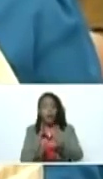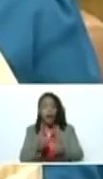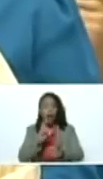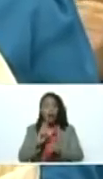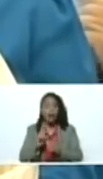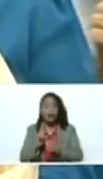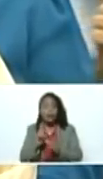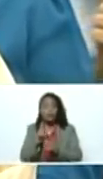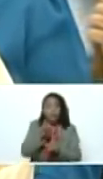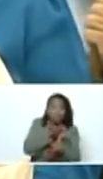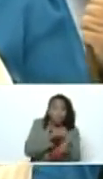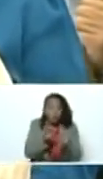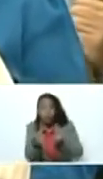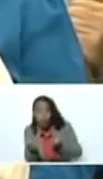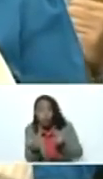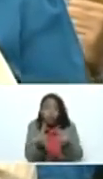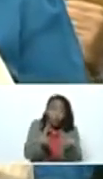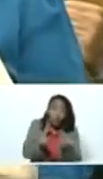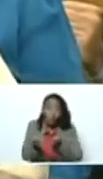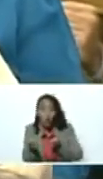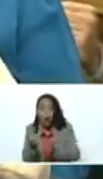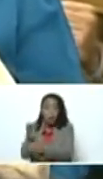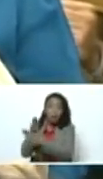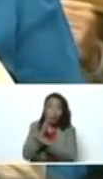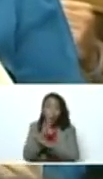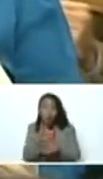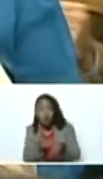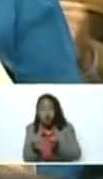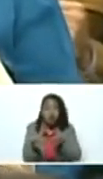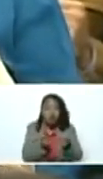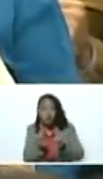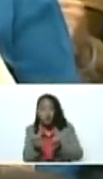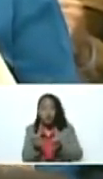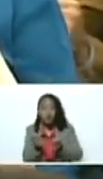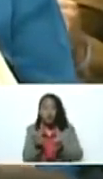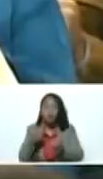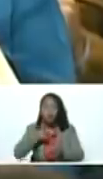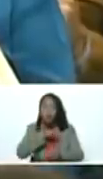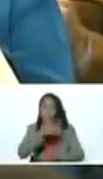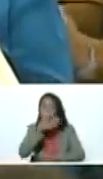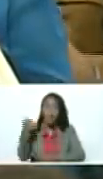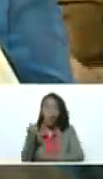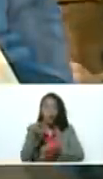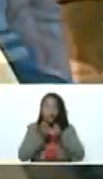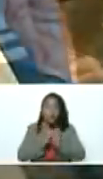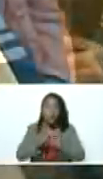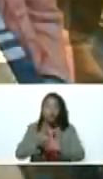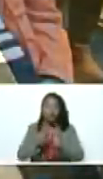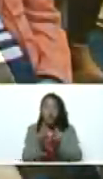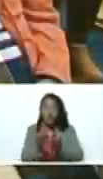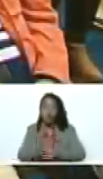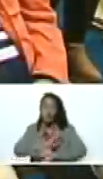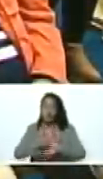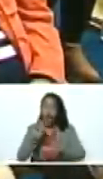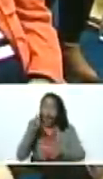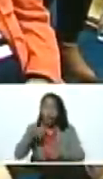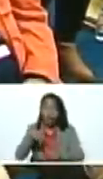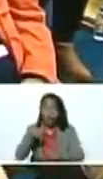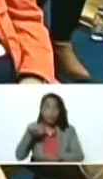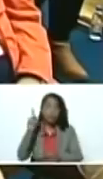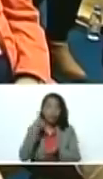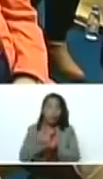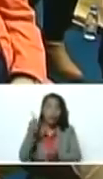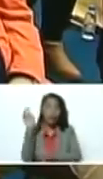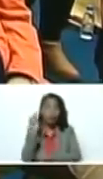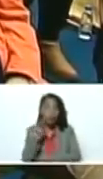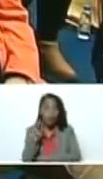el bloqueo, burlando el bloqueo, hemos tenido los mejores tratamientos del mundo hoy por hoy, están en Venezuela. Yo por